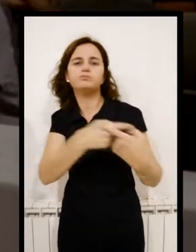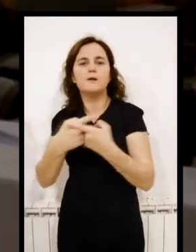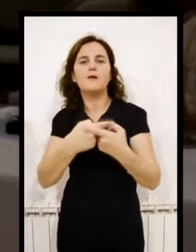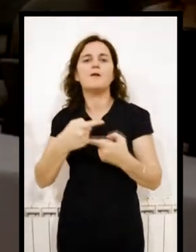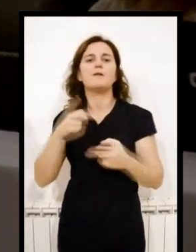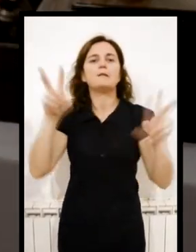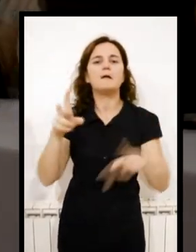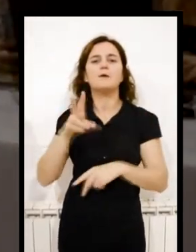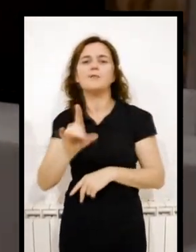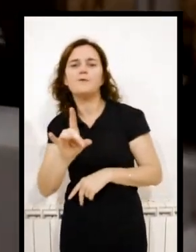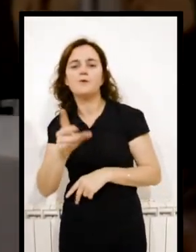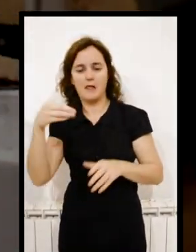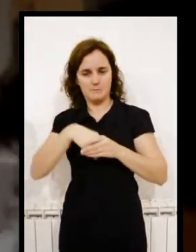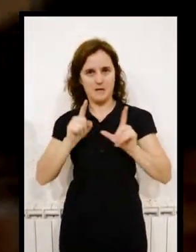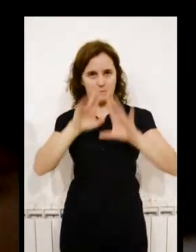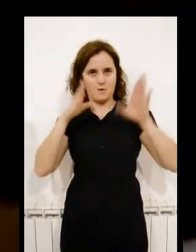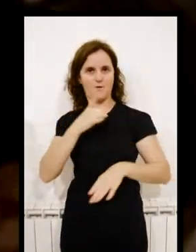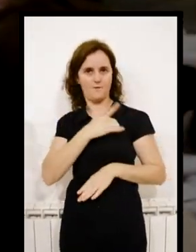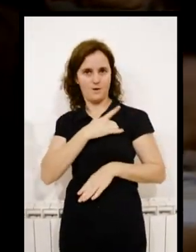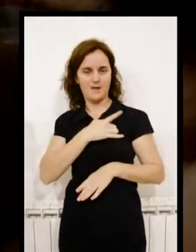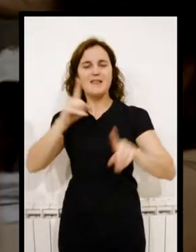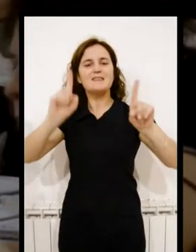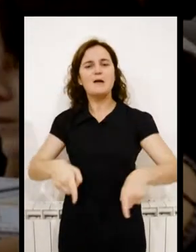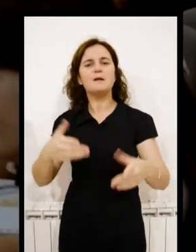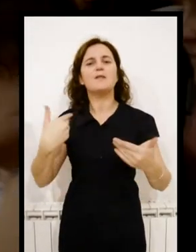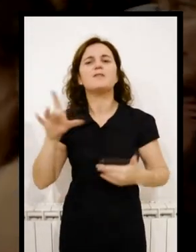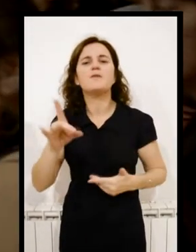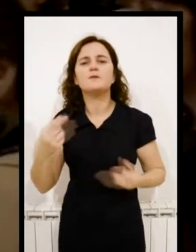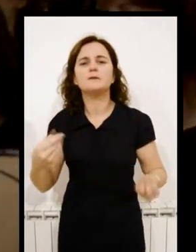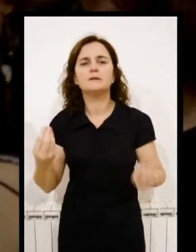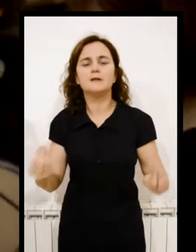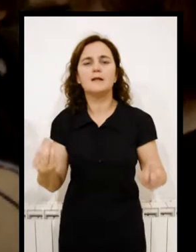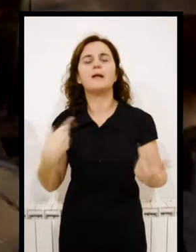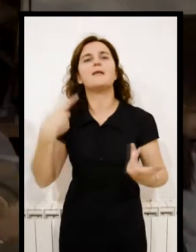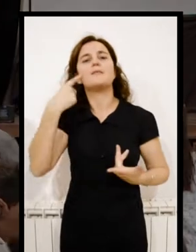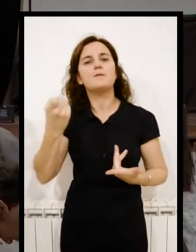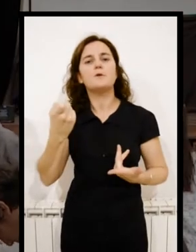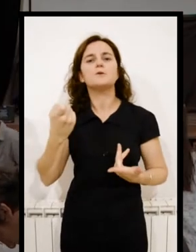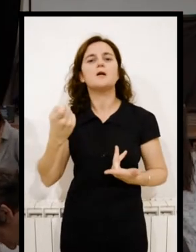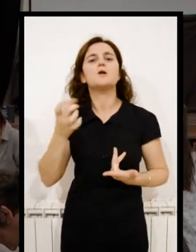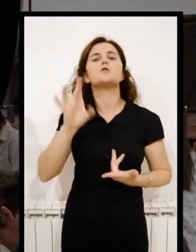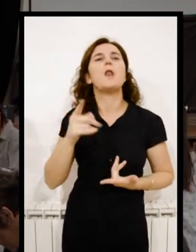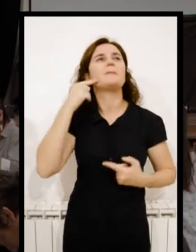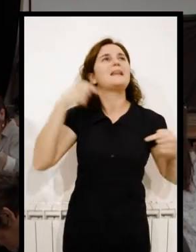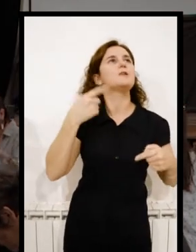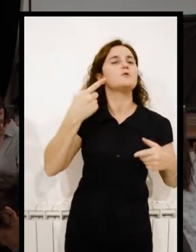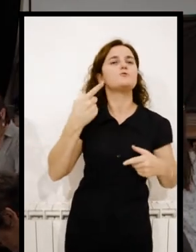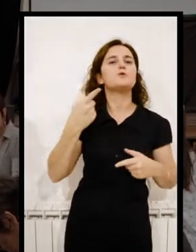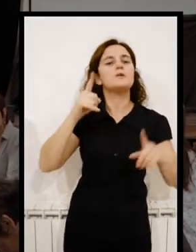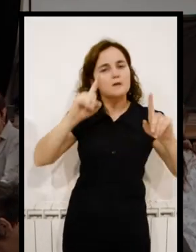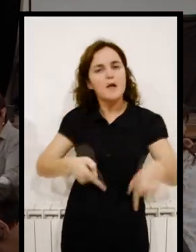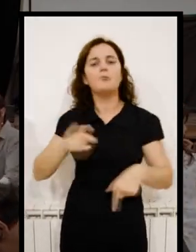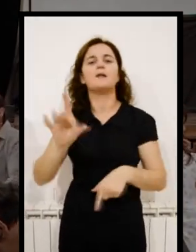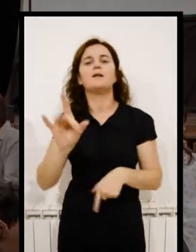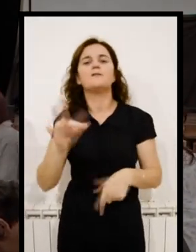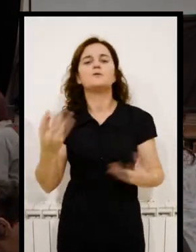dificultades que tenemos dentro de cada una de nuestras universidades, y también las dificultades que vemos, no solamente como institucionales,